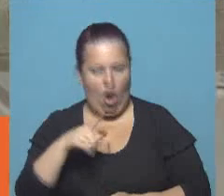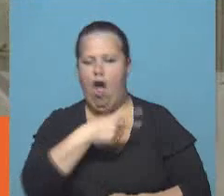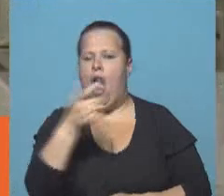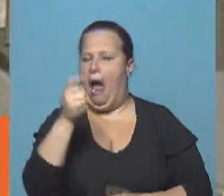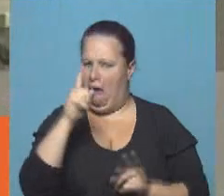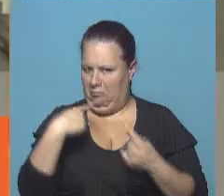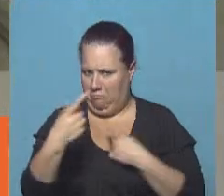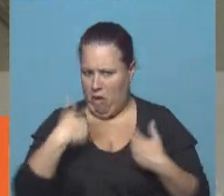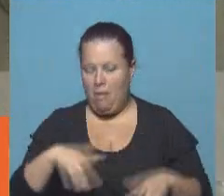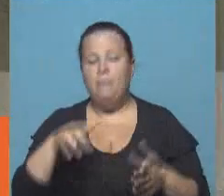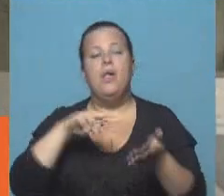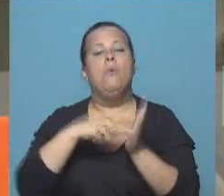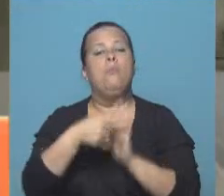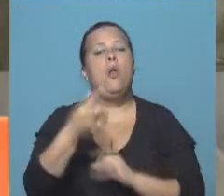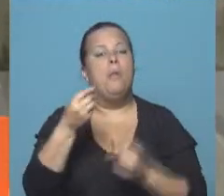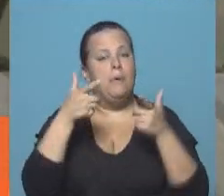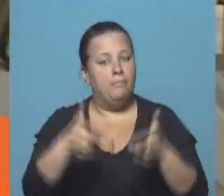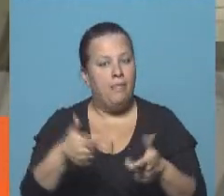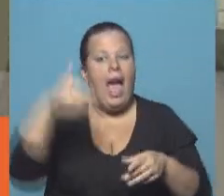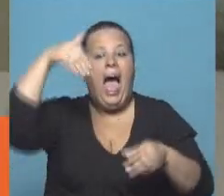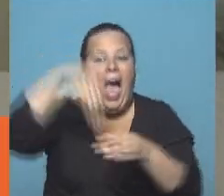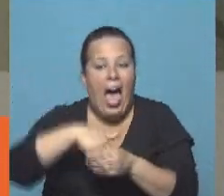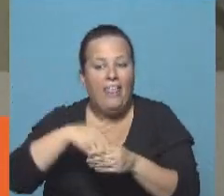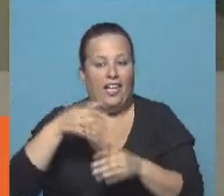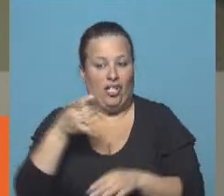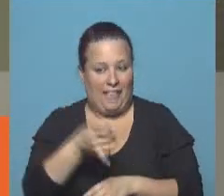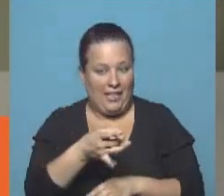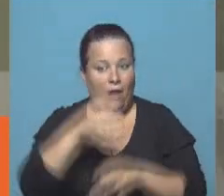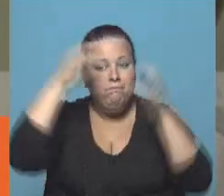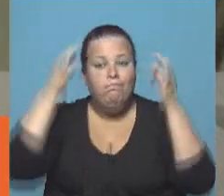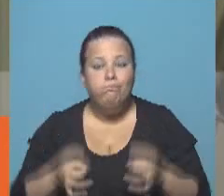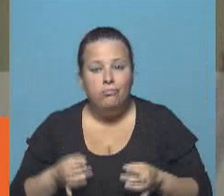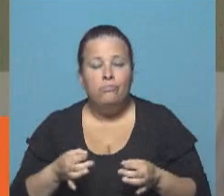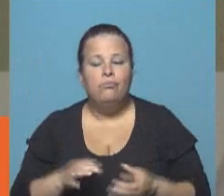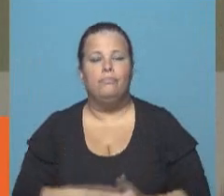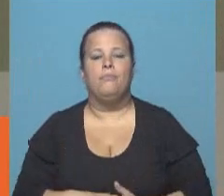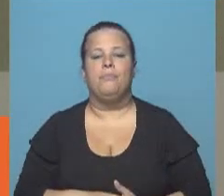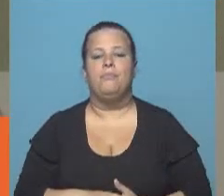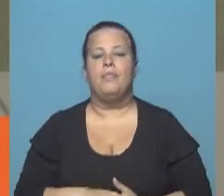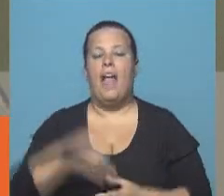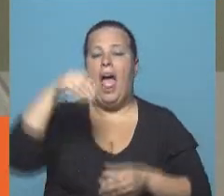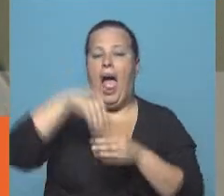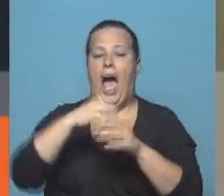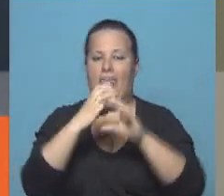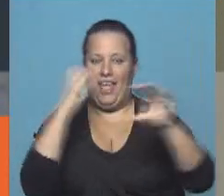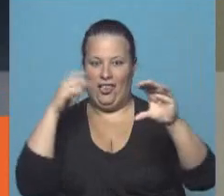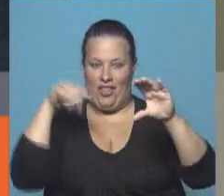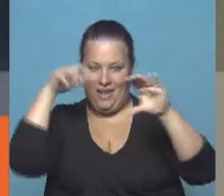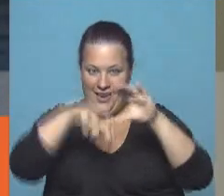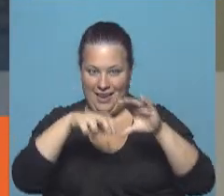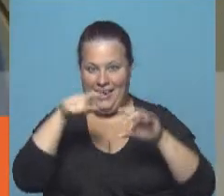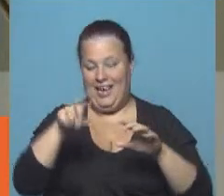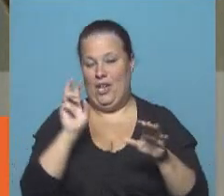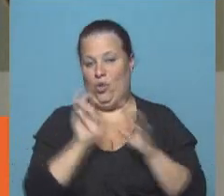es que los acontecimientos ocurrieron dentro de la estación y más puntualmente dentro del vagón de